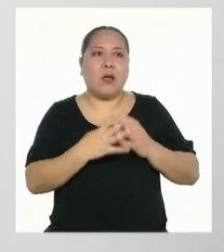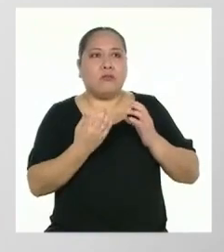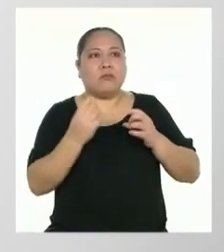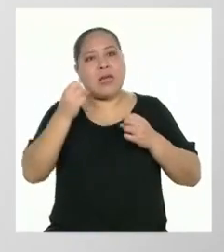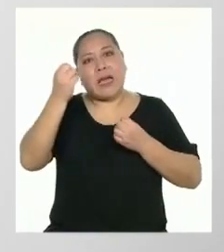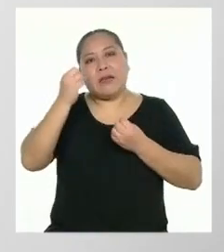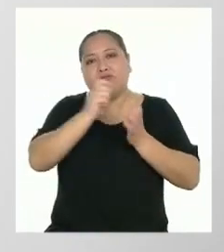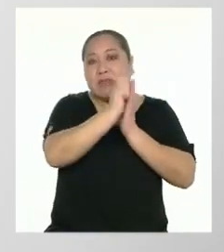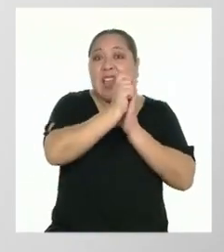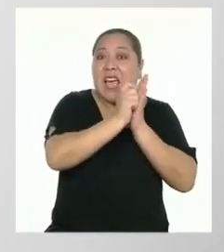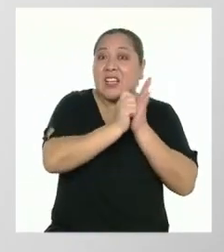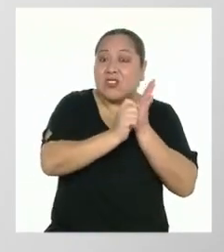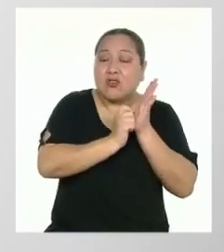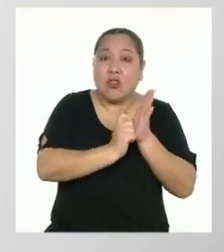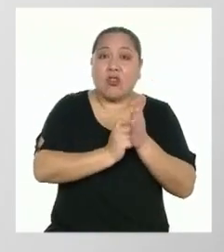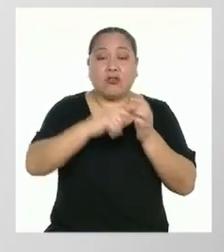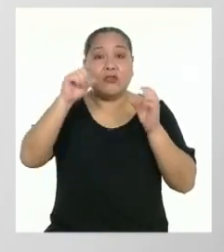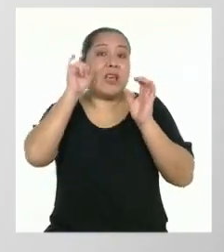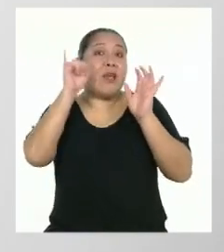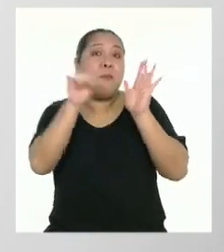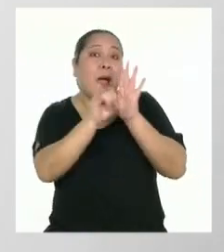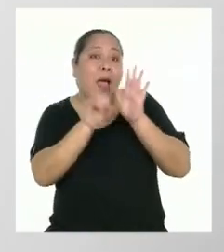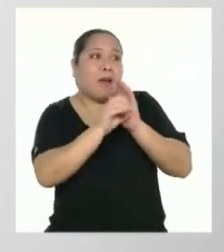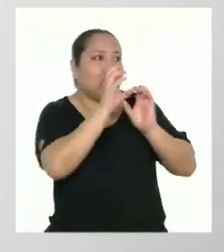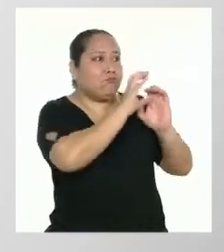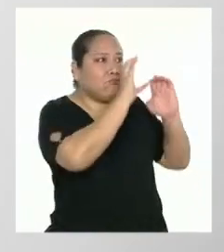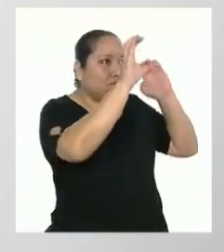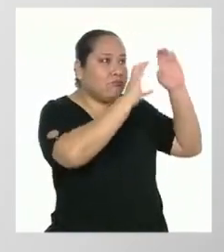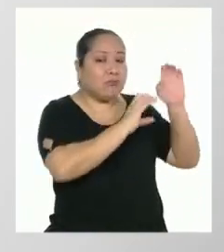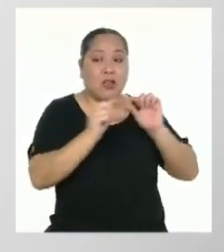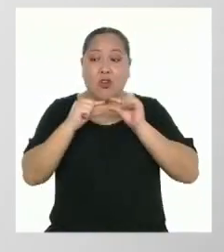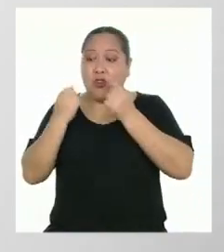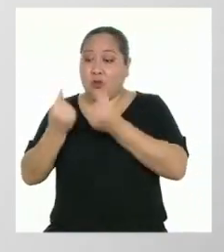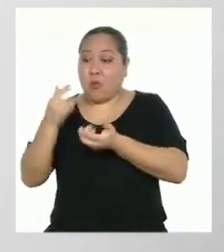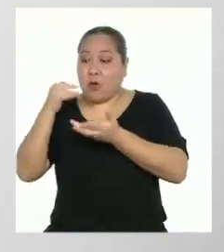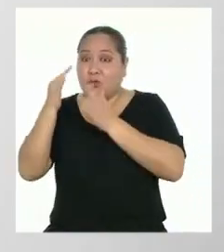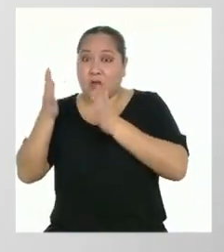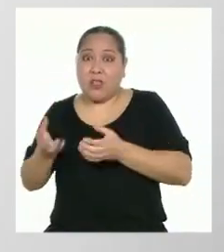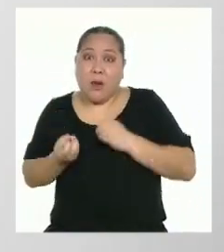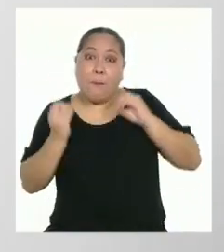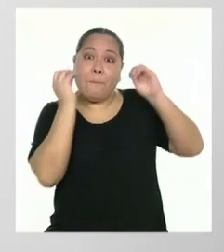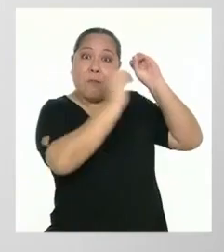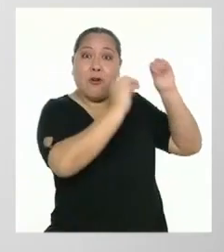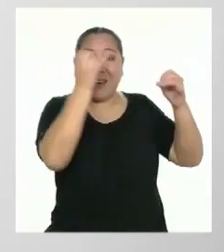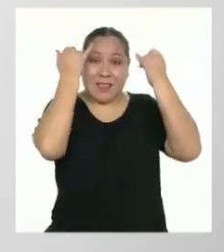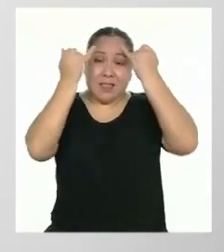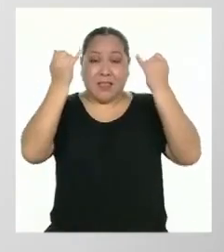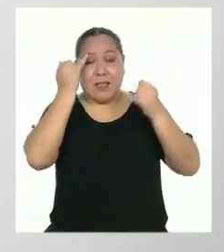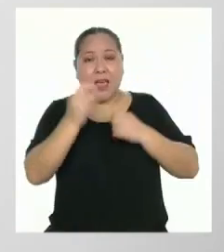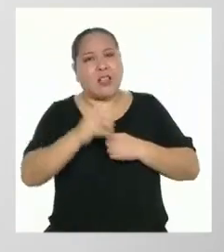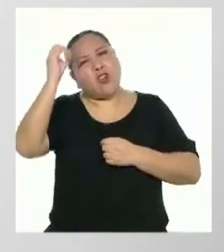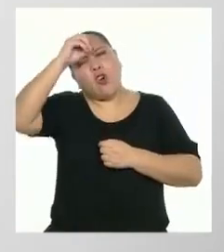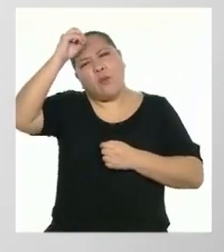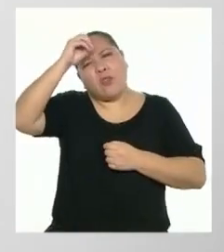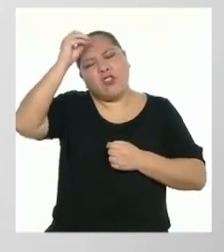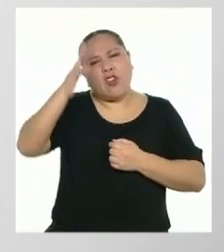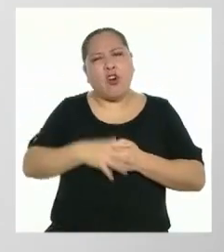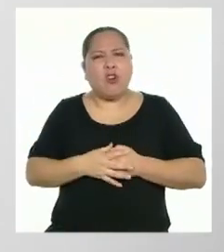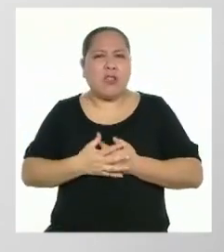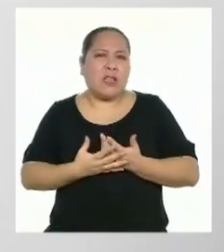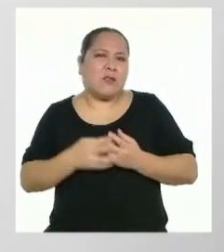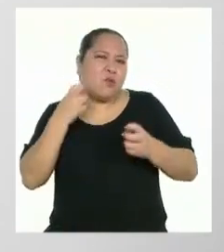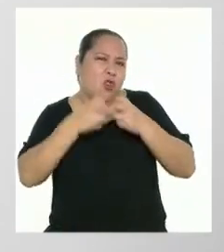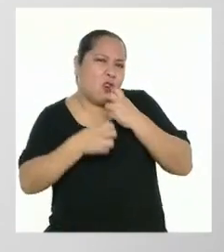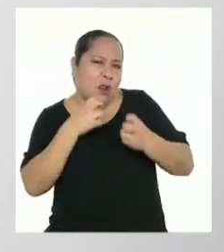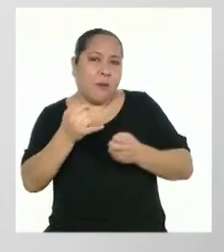A través de él, los grupos de estudiantes comunican ideas, opiniones, problemas, sentimientos, etc.